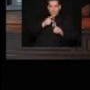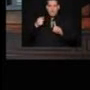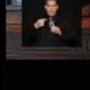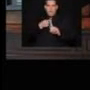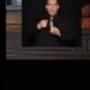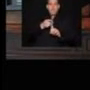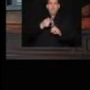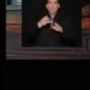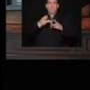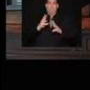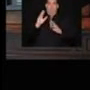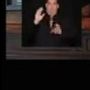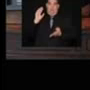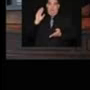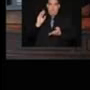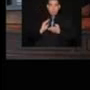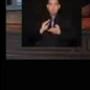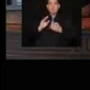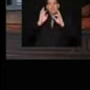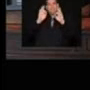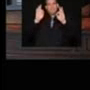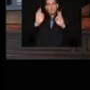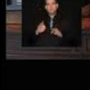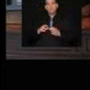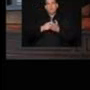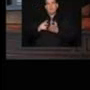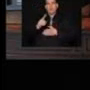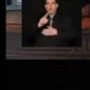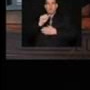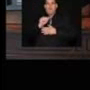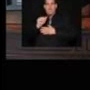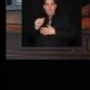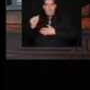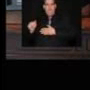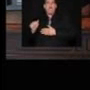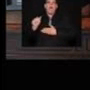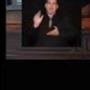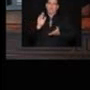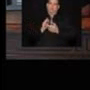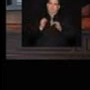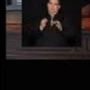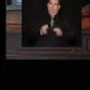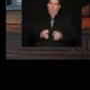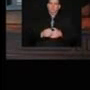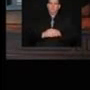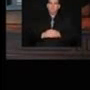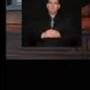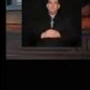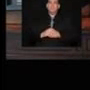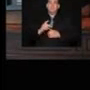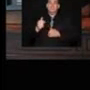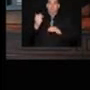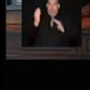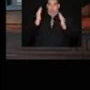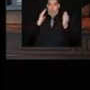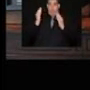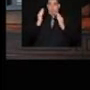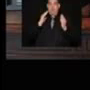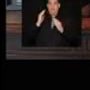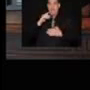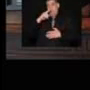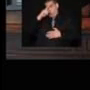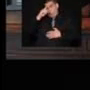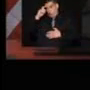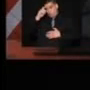seguiré trabajando para reducirlo completamente. En cuanto a la luz, compara tus facturas de junio y mayo